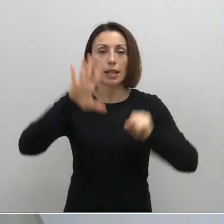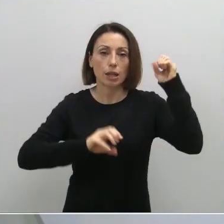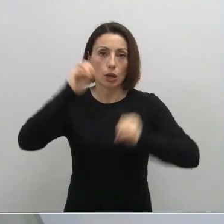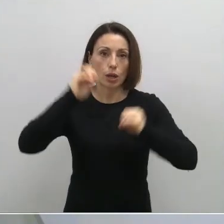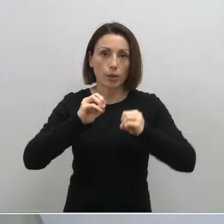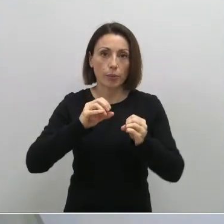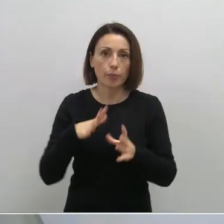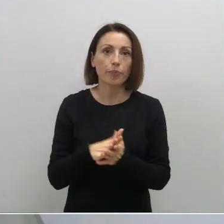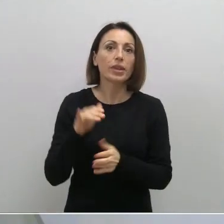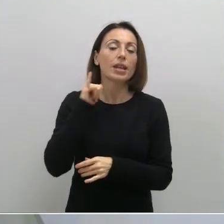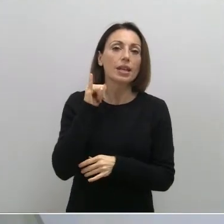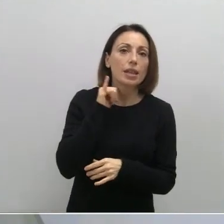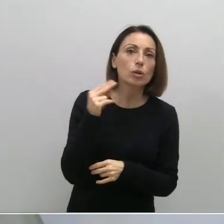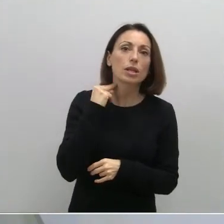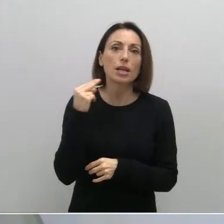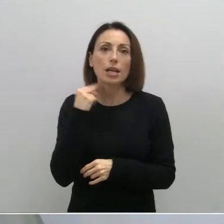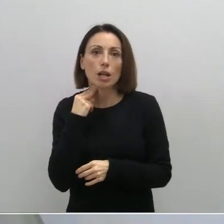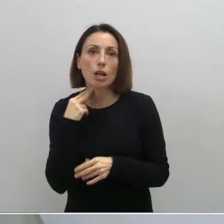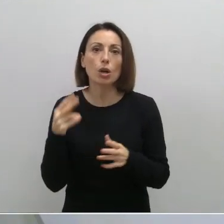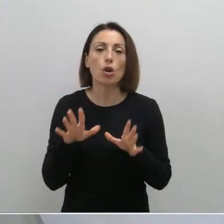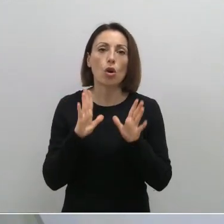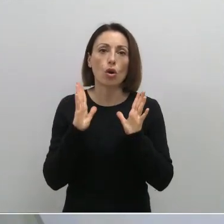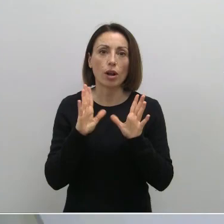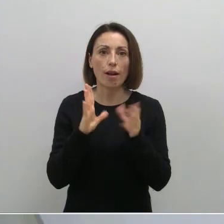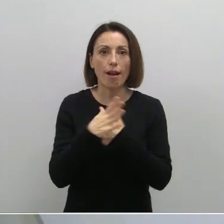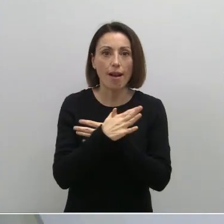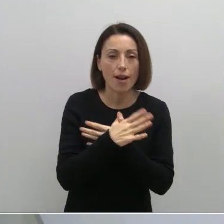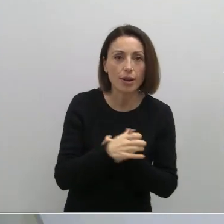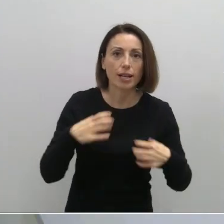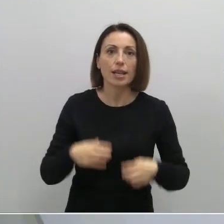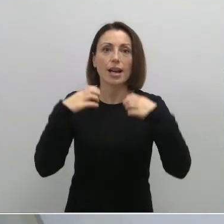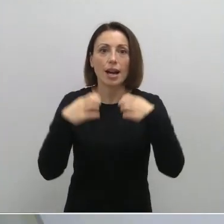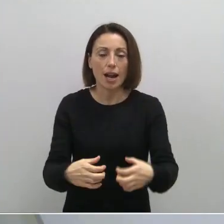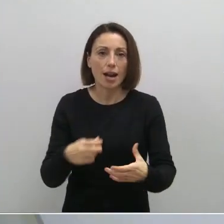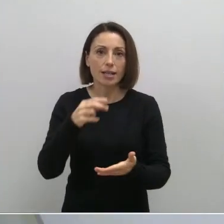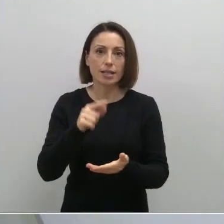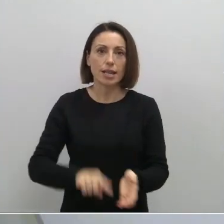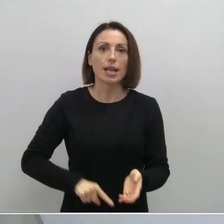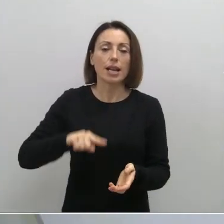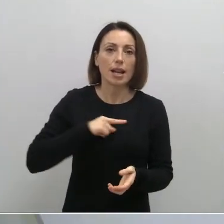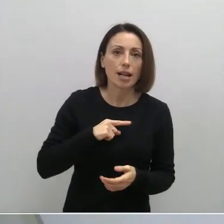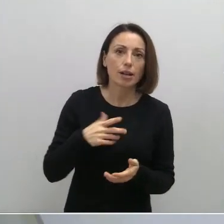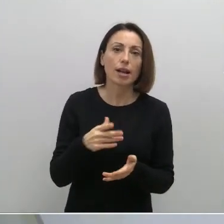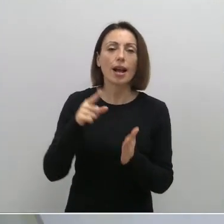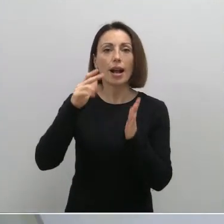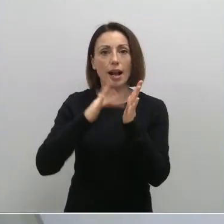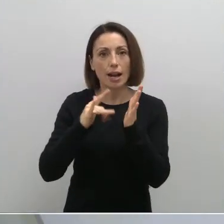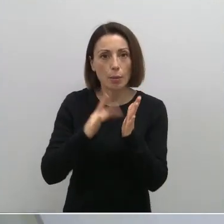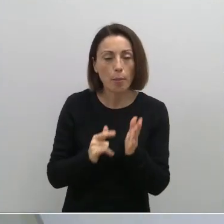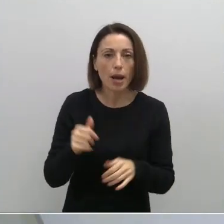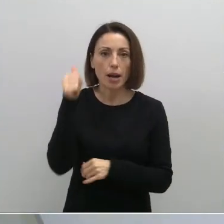Ceutí, Lorca, Cejín, Habanilla, Alhama de Murcia, Archena, Puerto Lombreras, Caravaca, Calasparra y Jumilla.